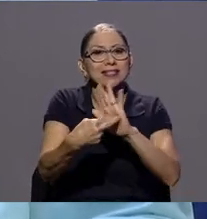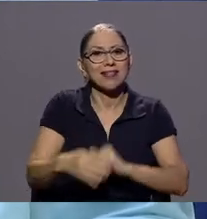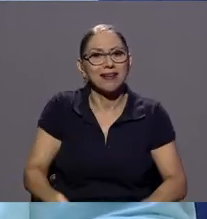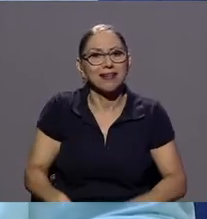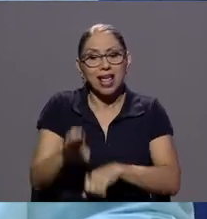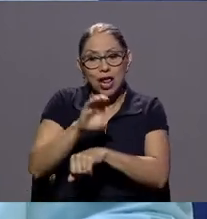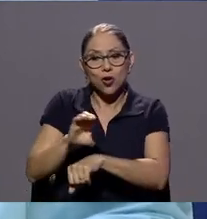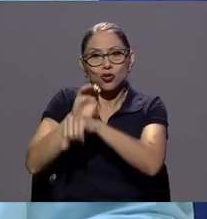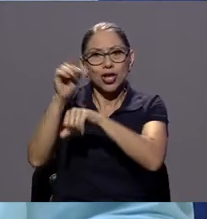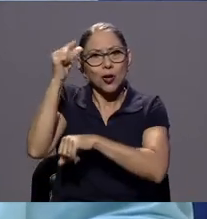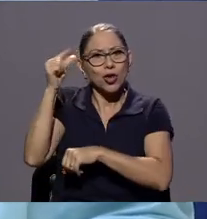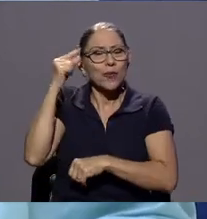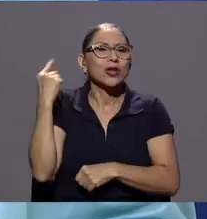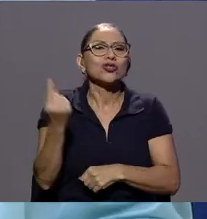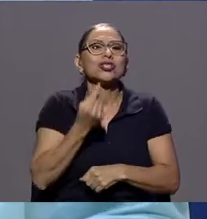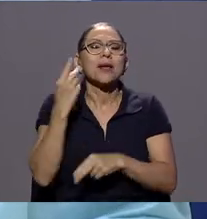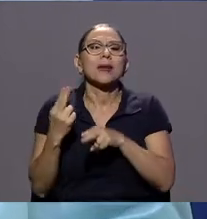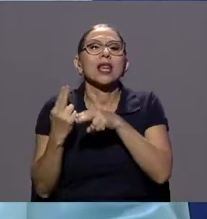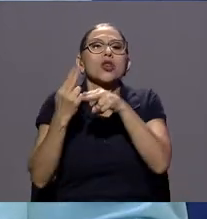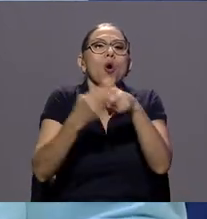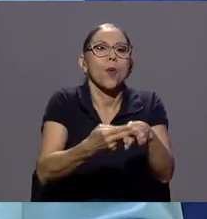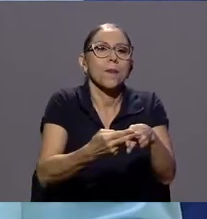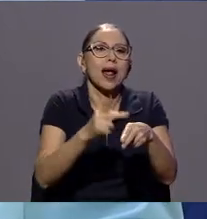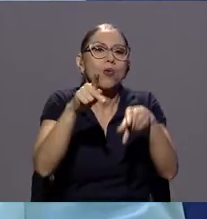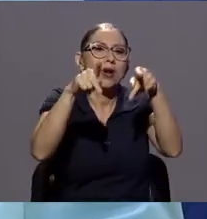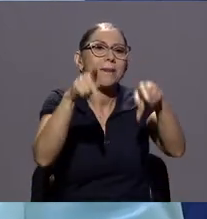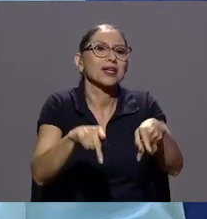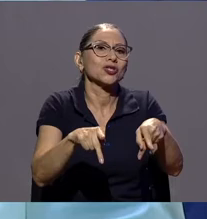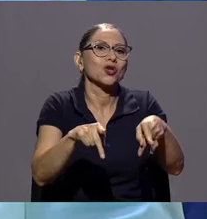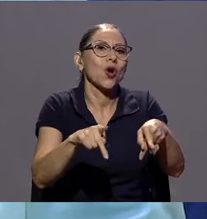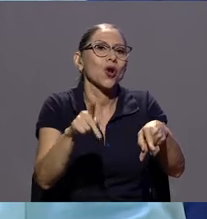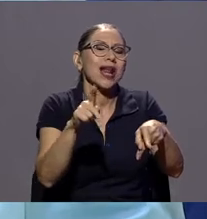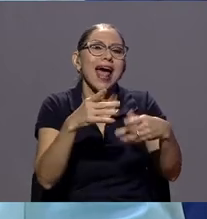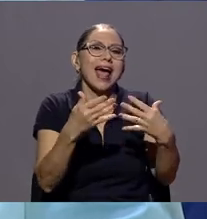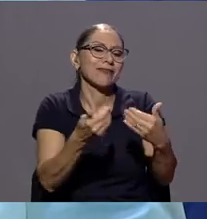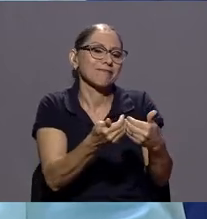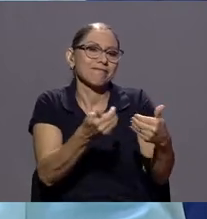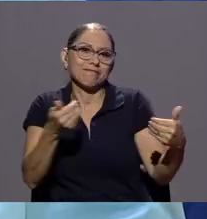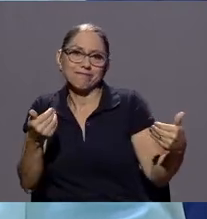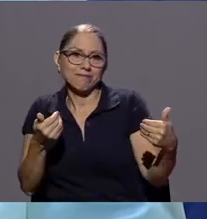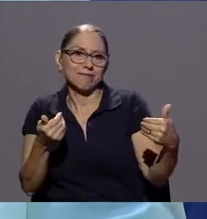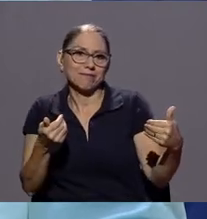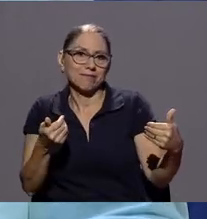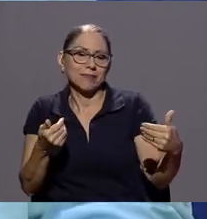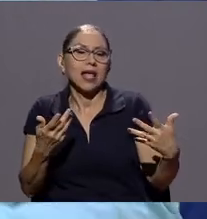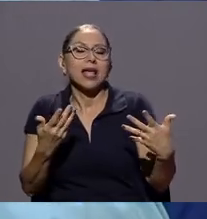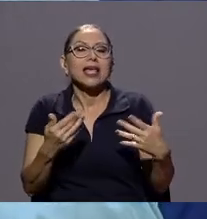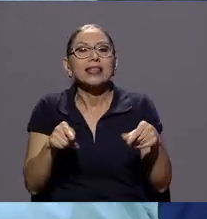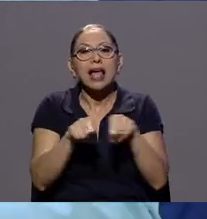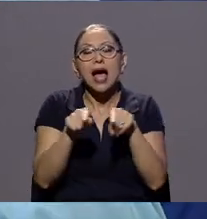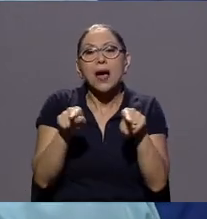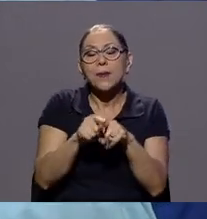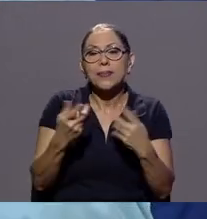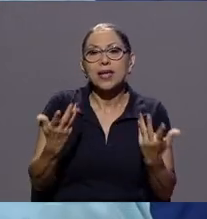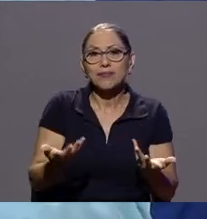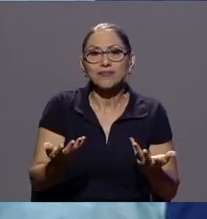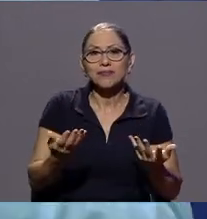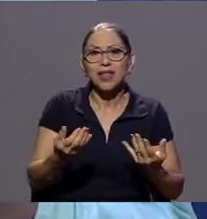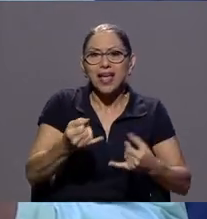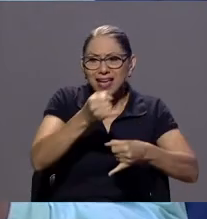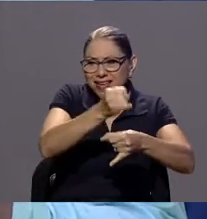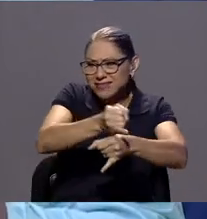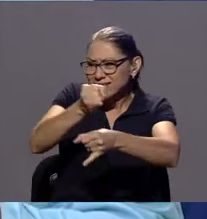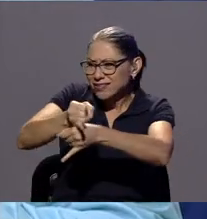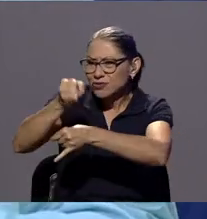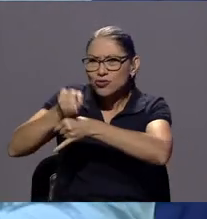consejo de gobierno siempre nombra una persona ajena a las organizaciones de consumidores sino también una institucionalidad